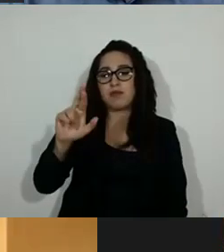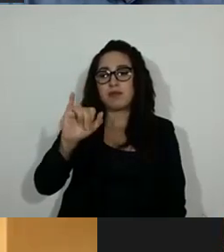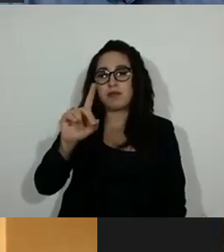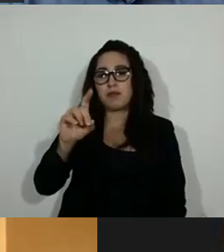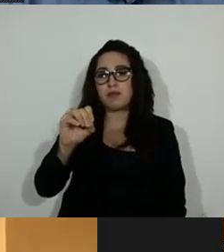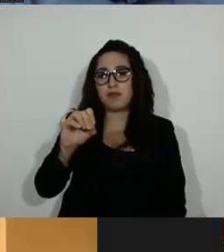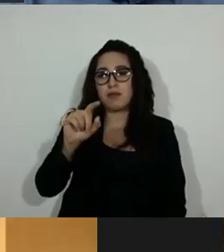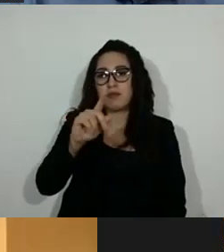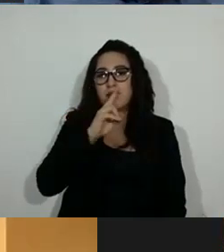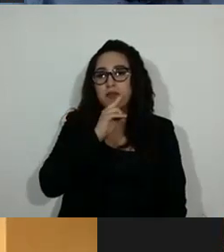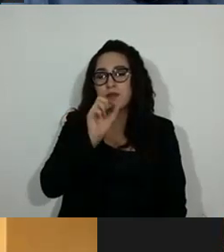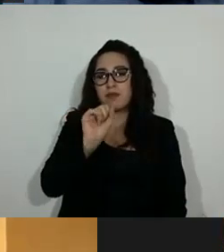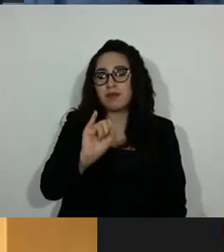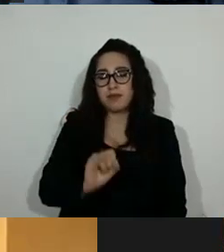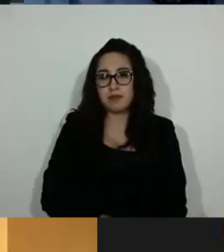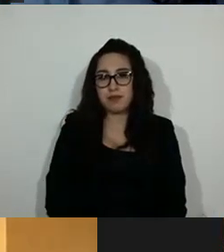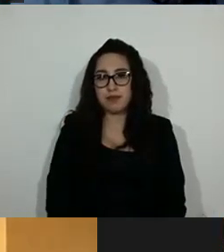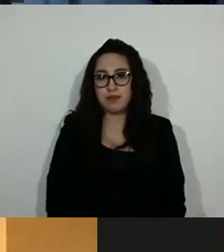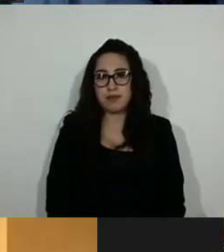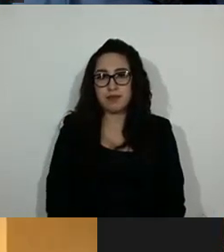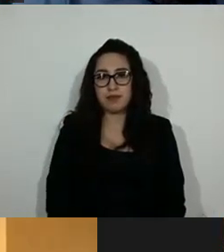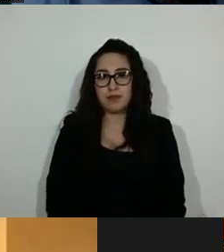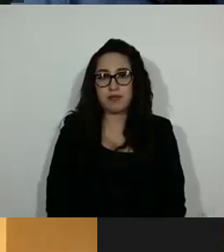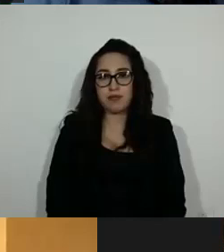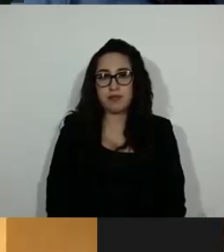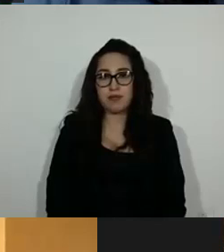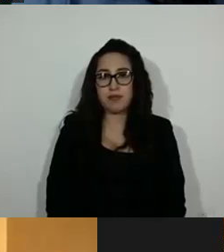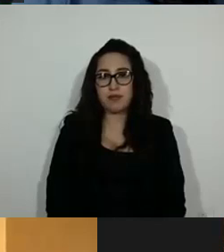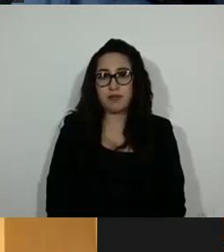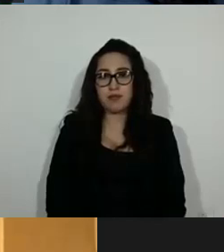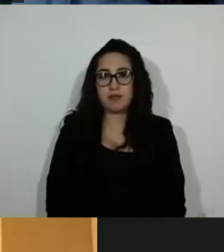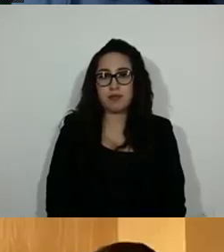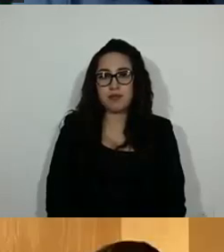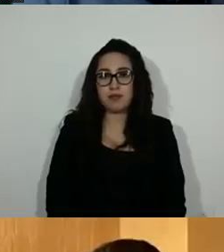Diego Garrido, en pro. Gracias, diputado.